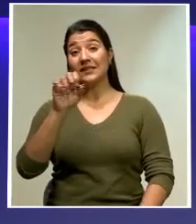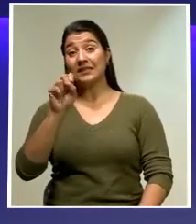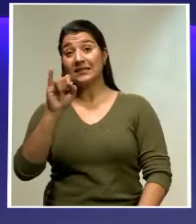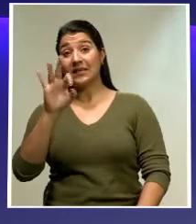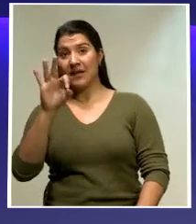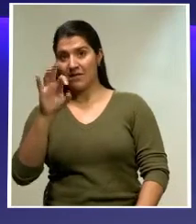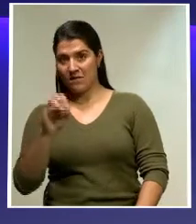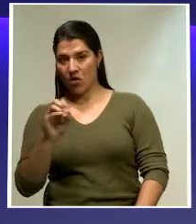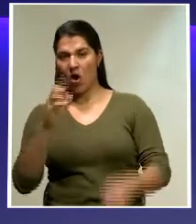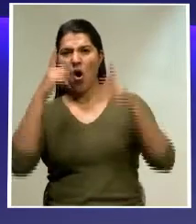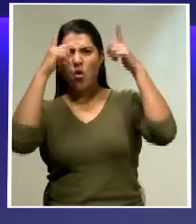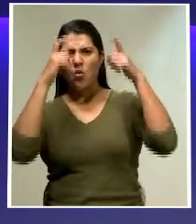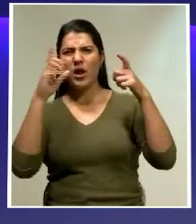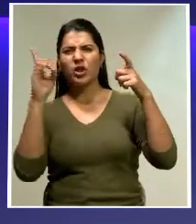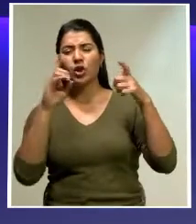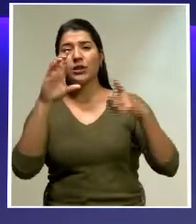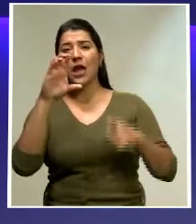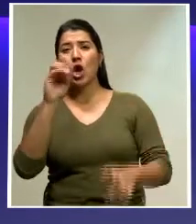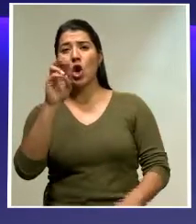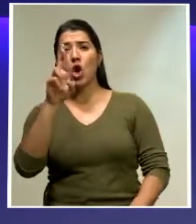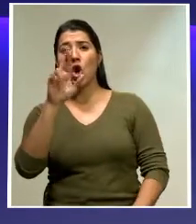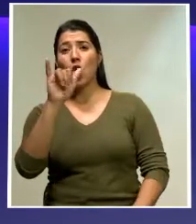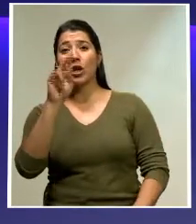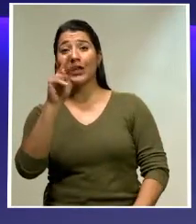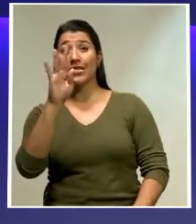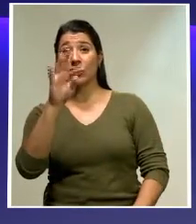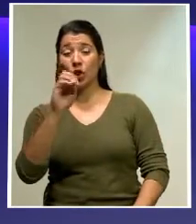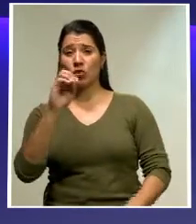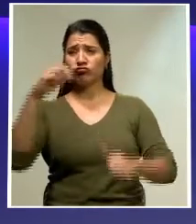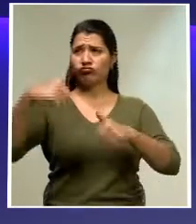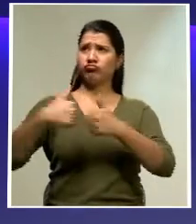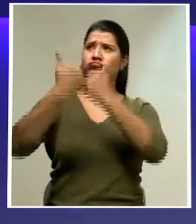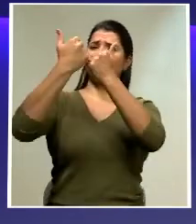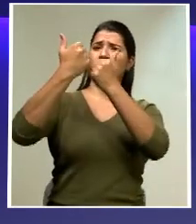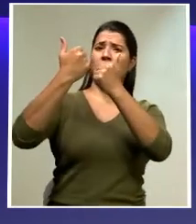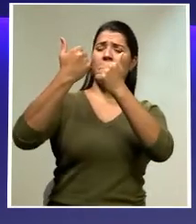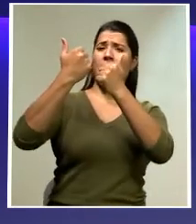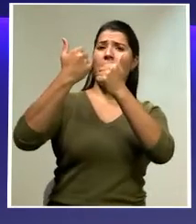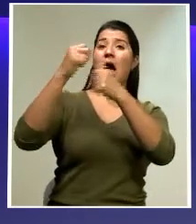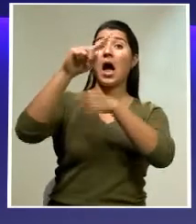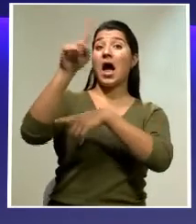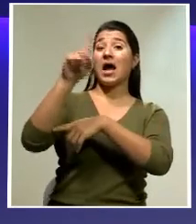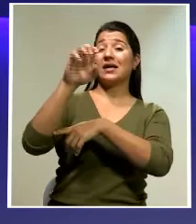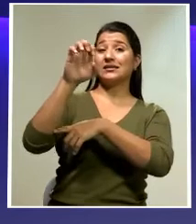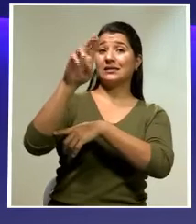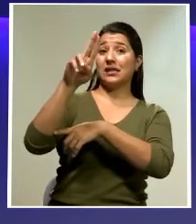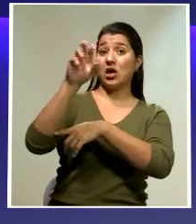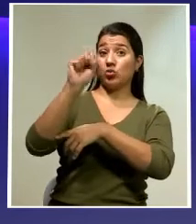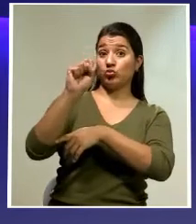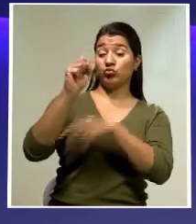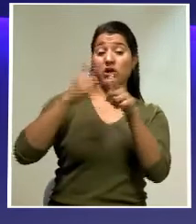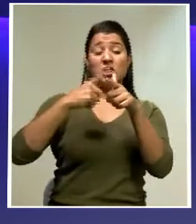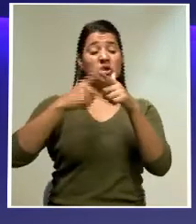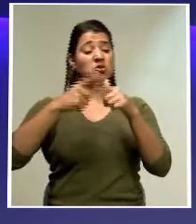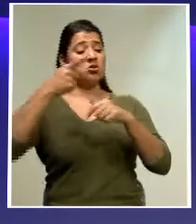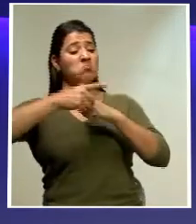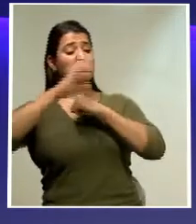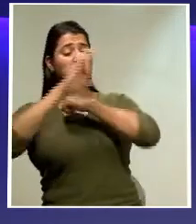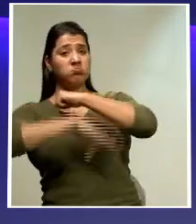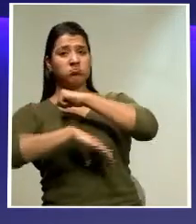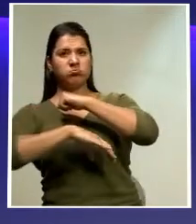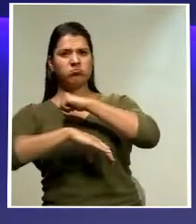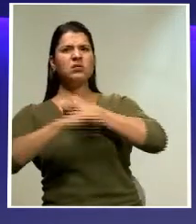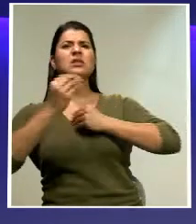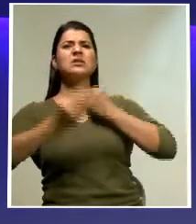padre de todos los dioses Zeus y recibió como castigo la tarea de empujar una enorme